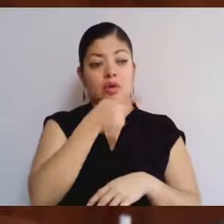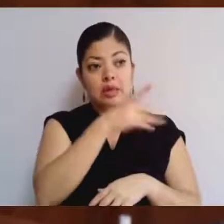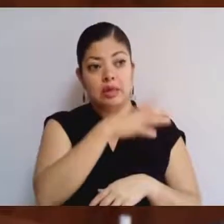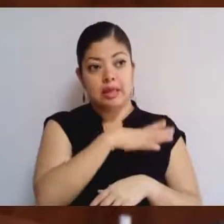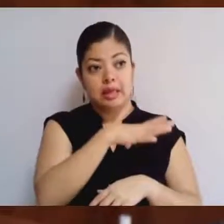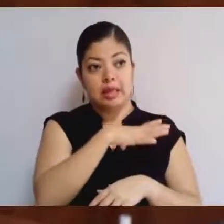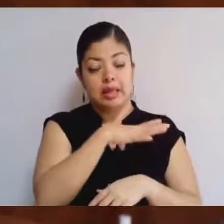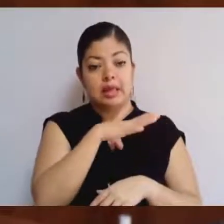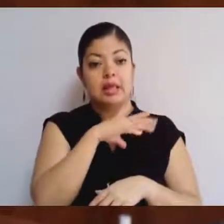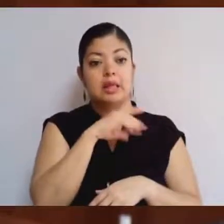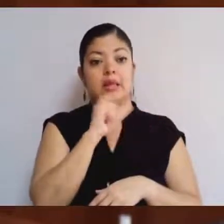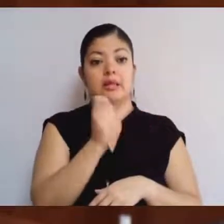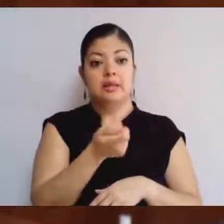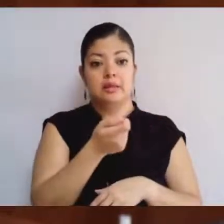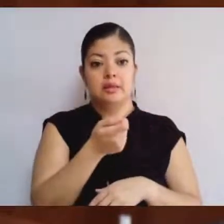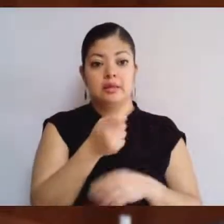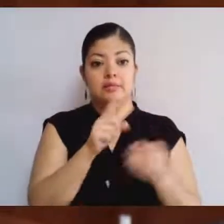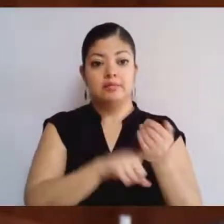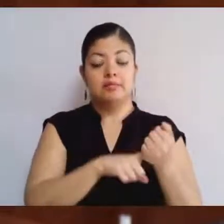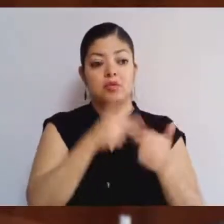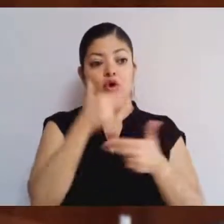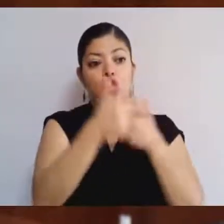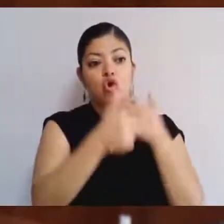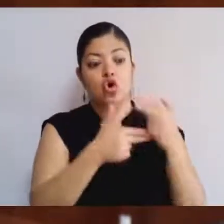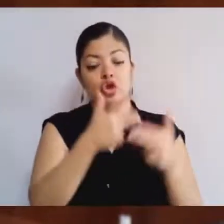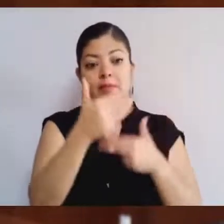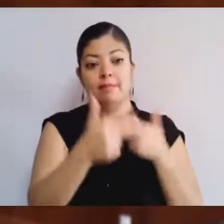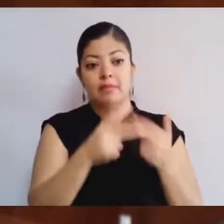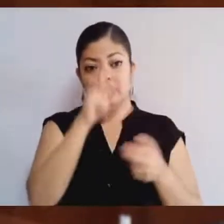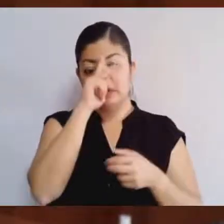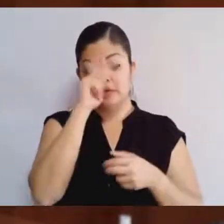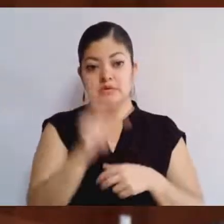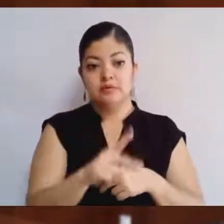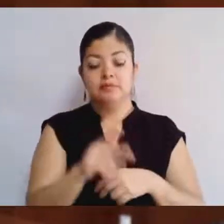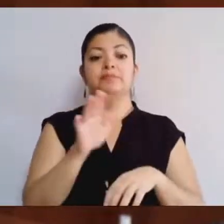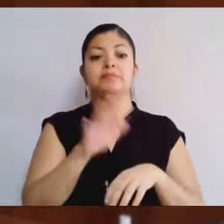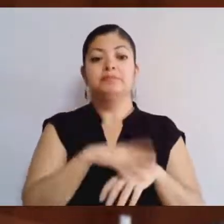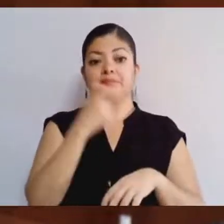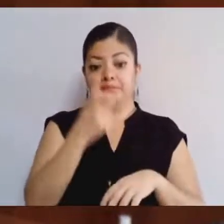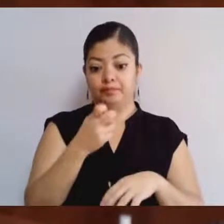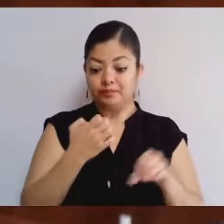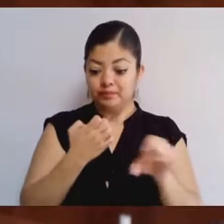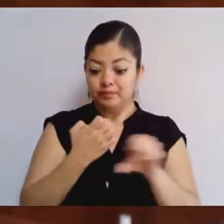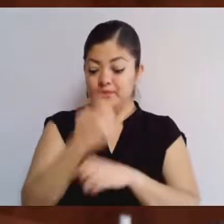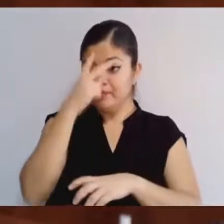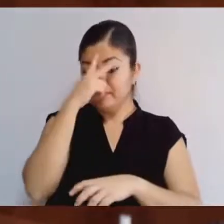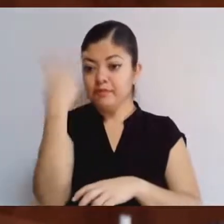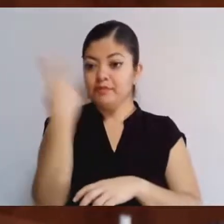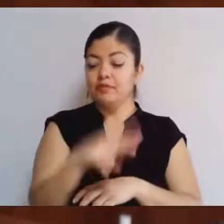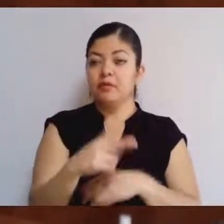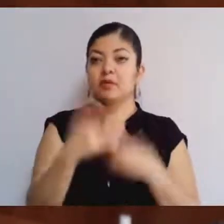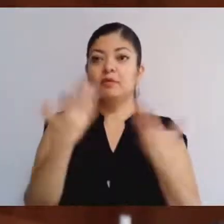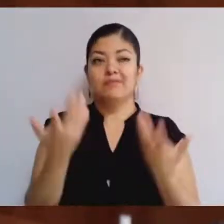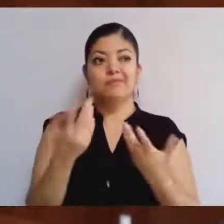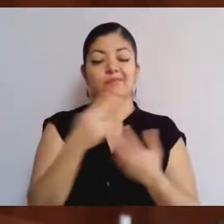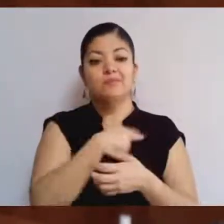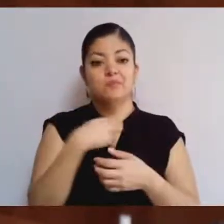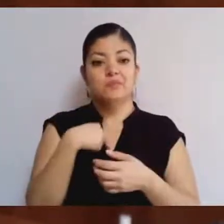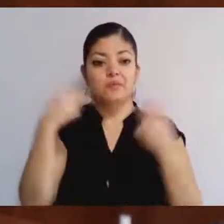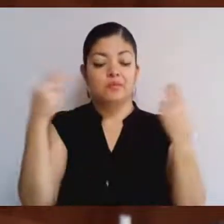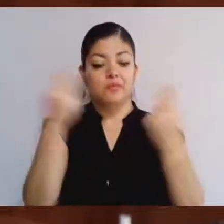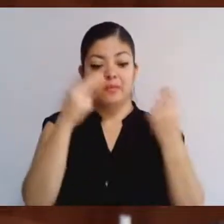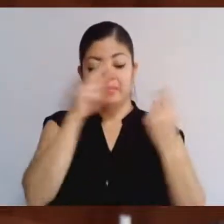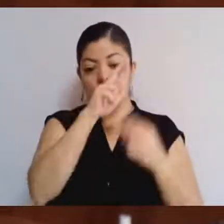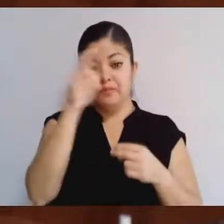generalmente están sujetas a contaminación. Por lo que hace el Estado de México, es necesario